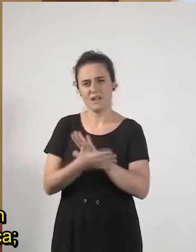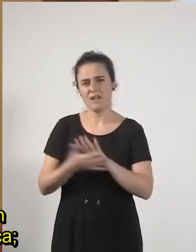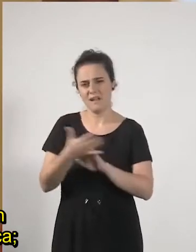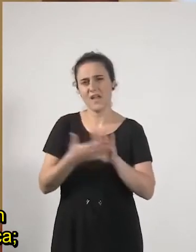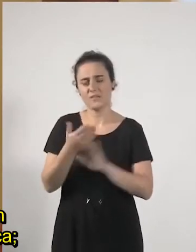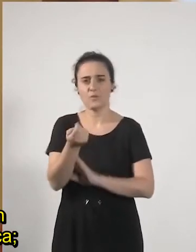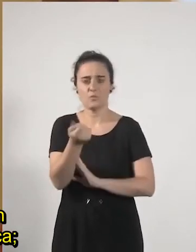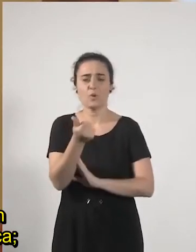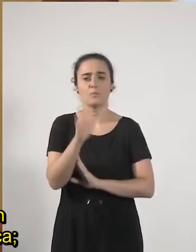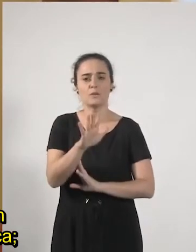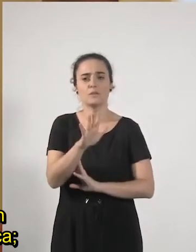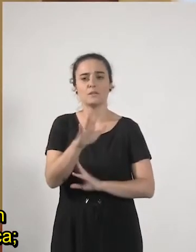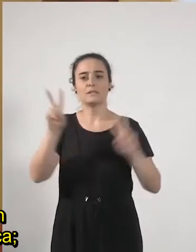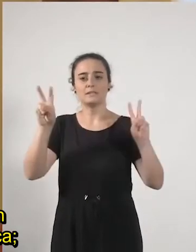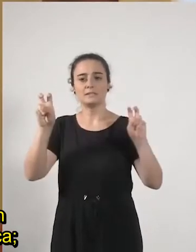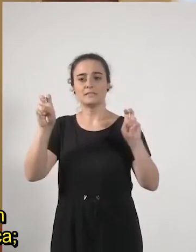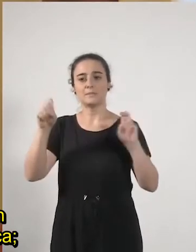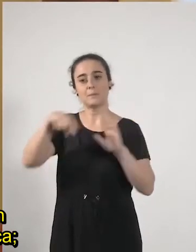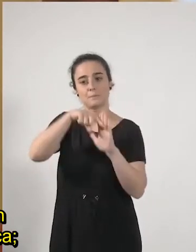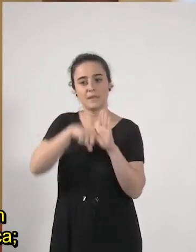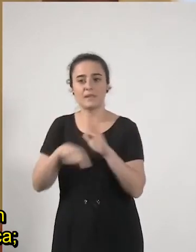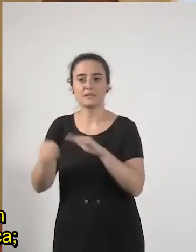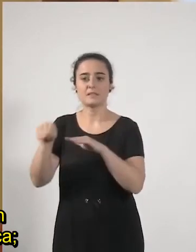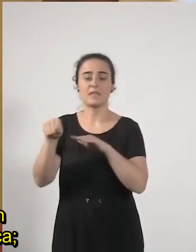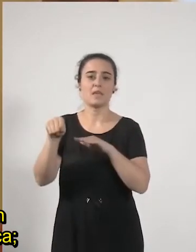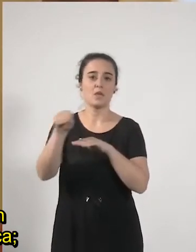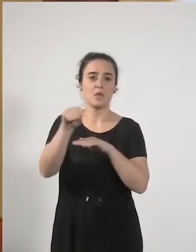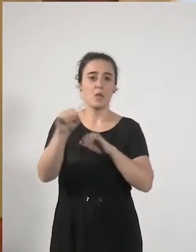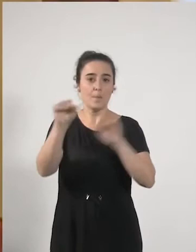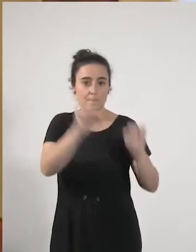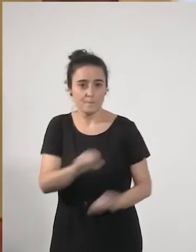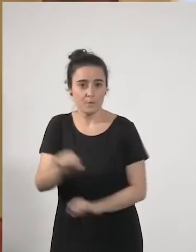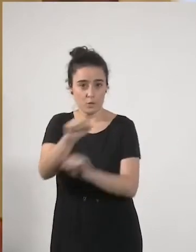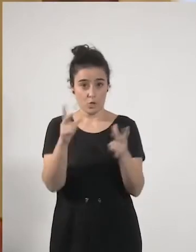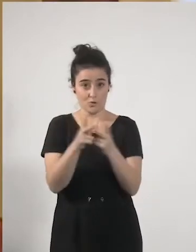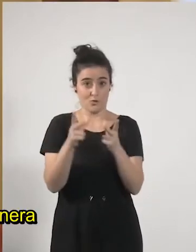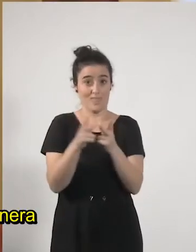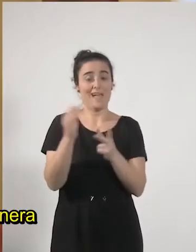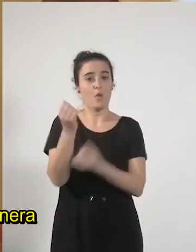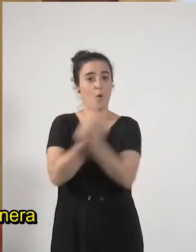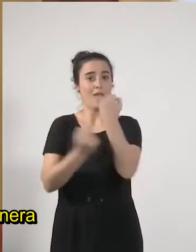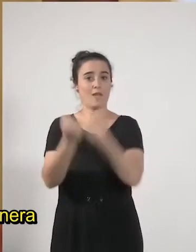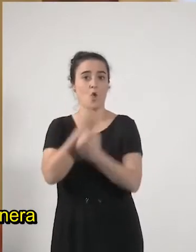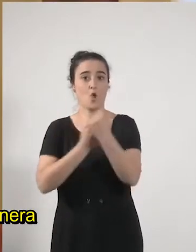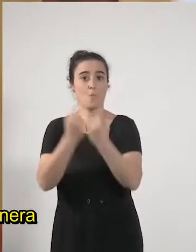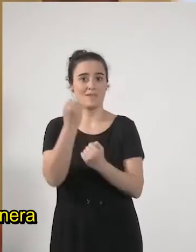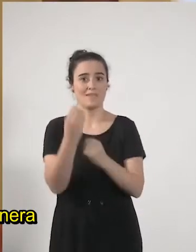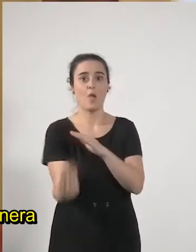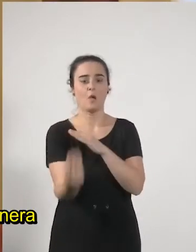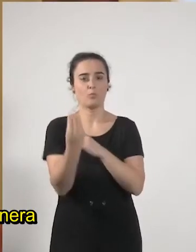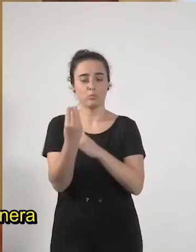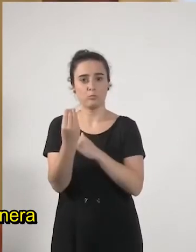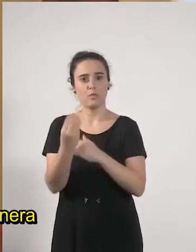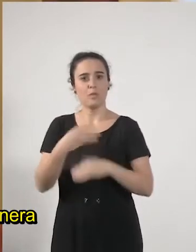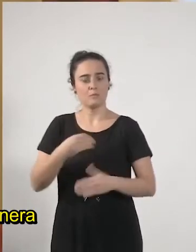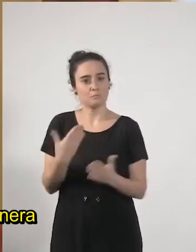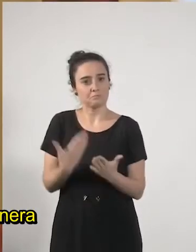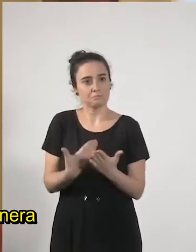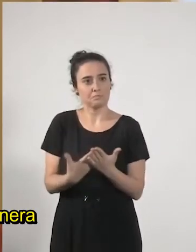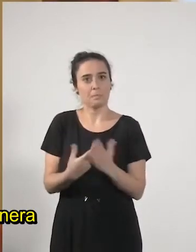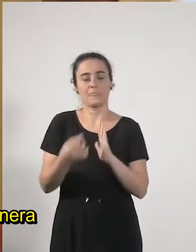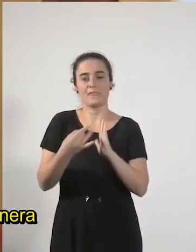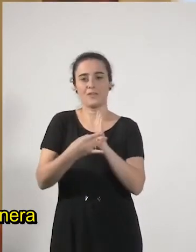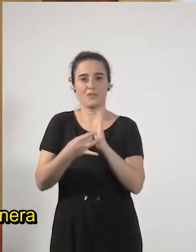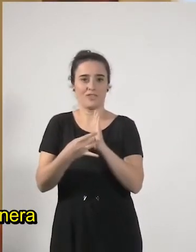pero estas medidas de protección social de compensación económica se puede garantizar de alguna manera las condiciones